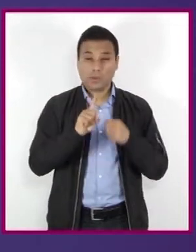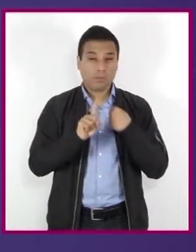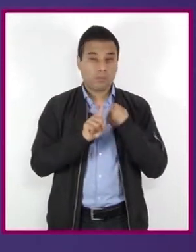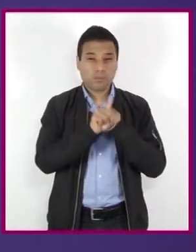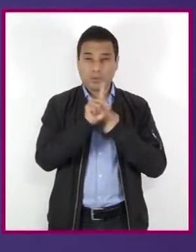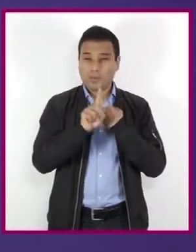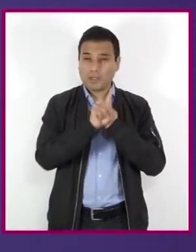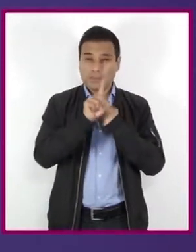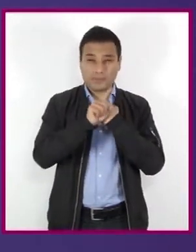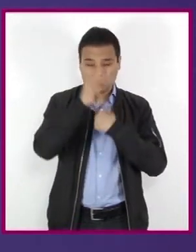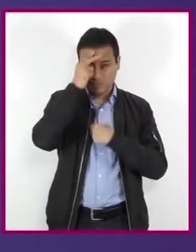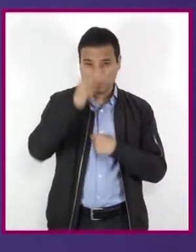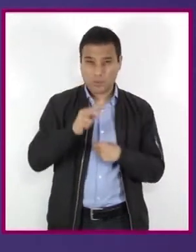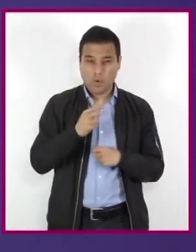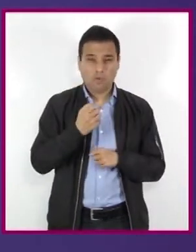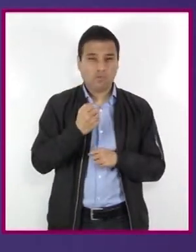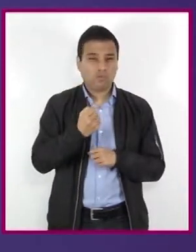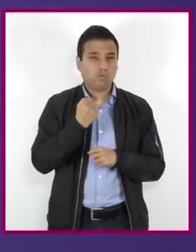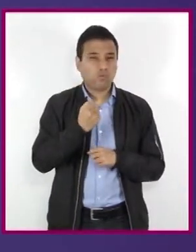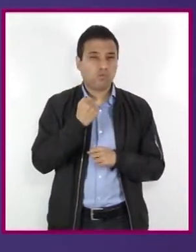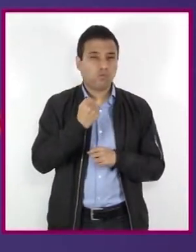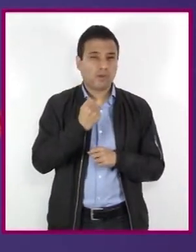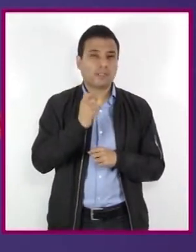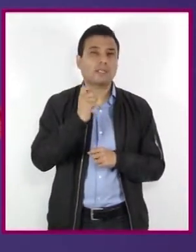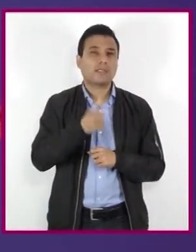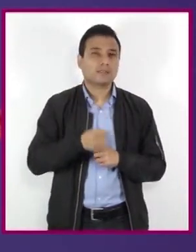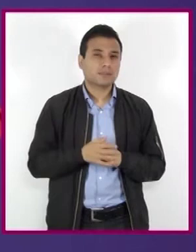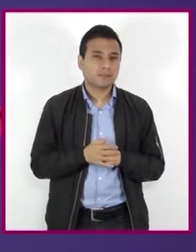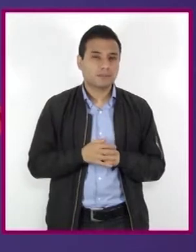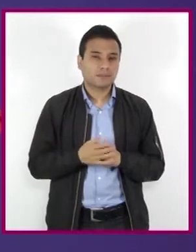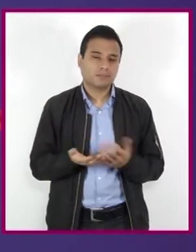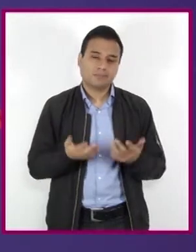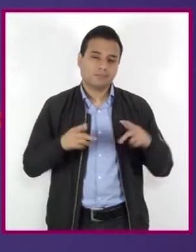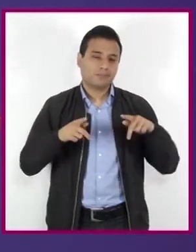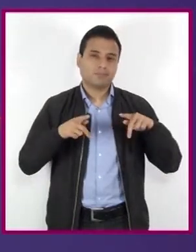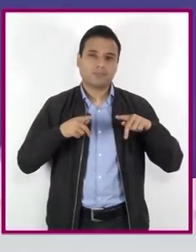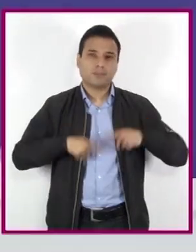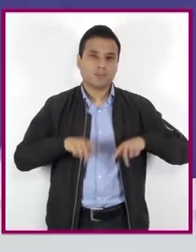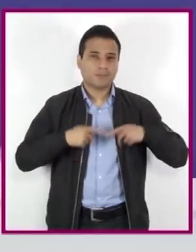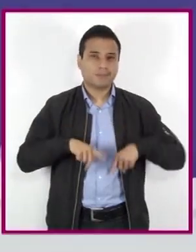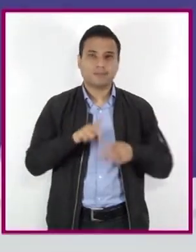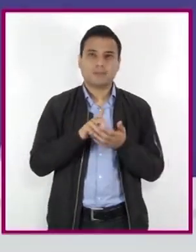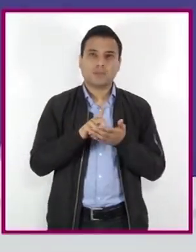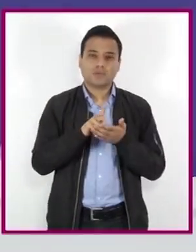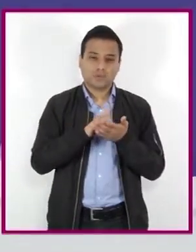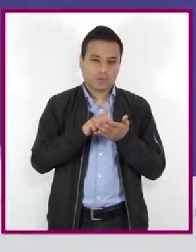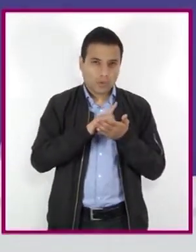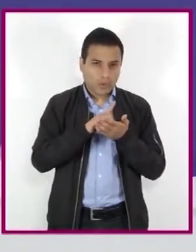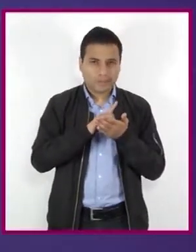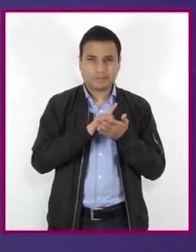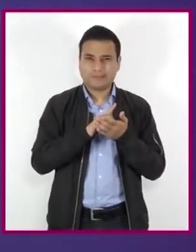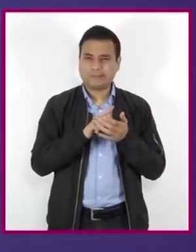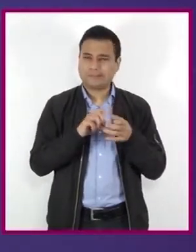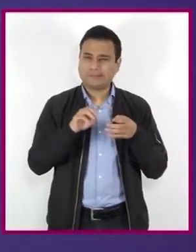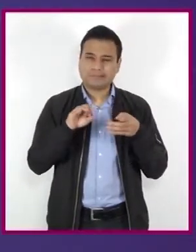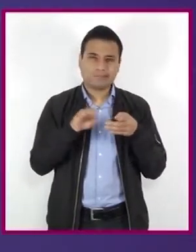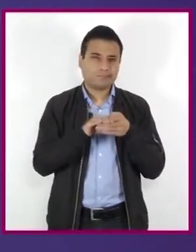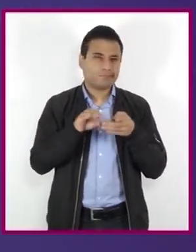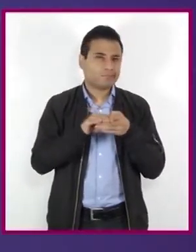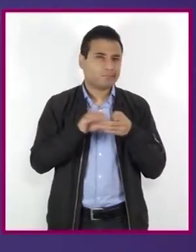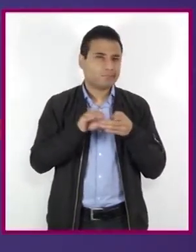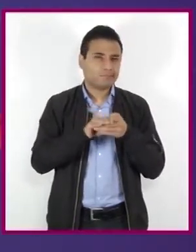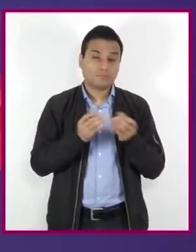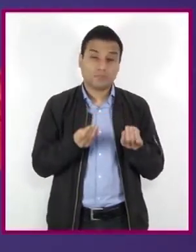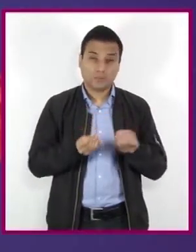nuestro país en materia de salud y bienestar social es el consumo de drogas legales e ilegales por un amplio sector de la